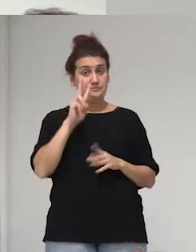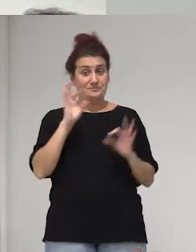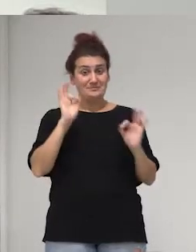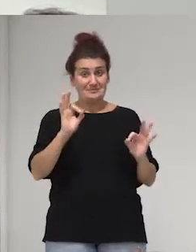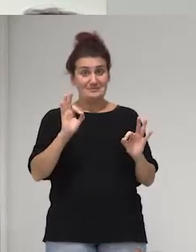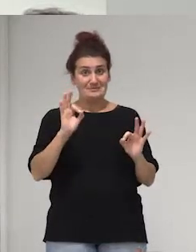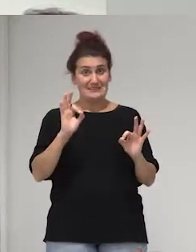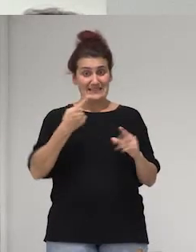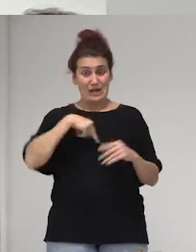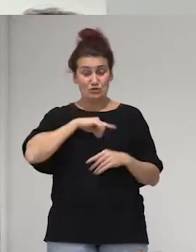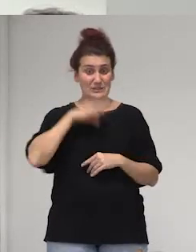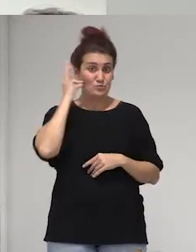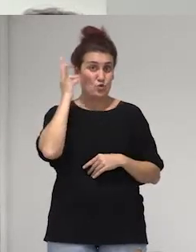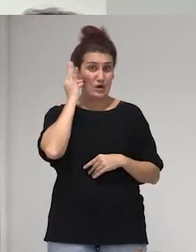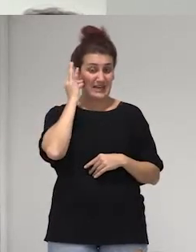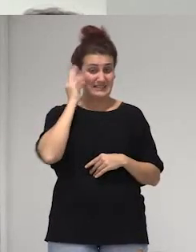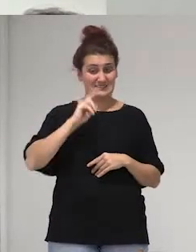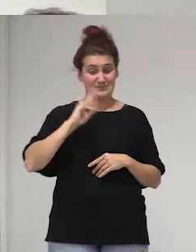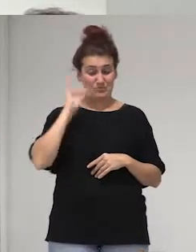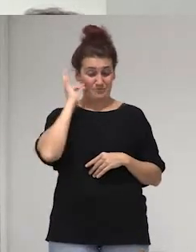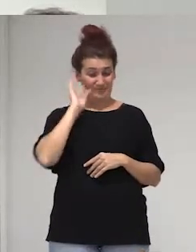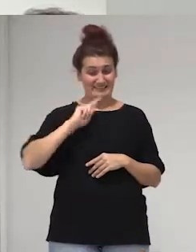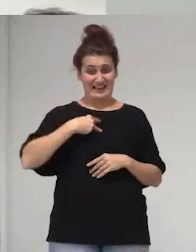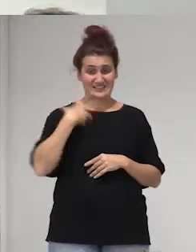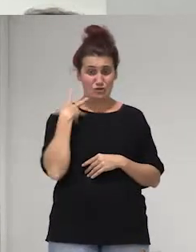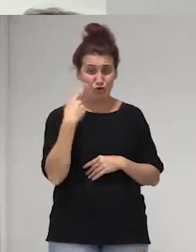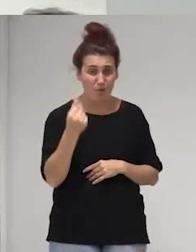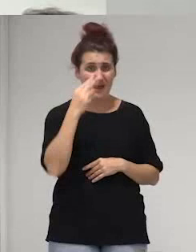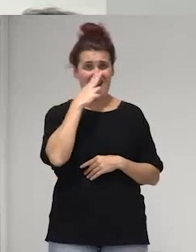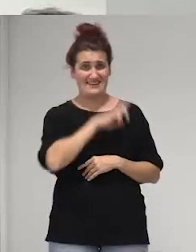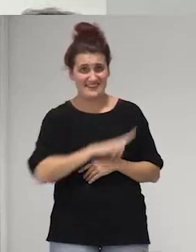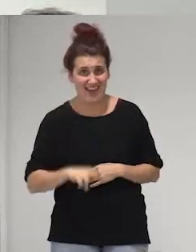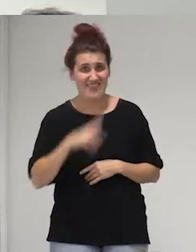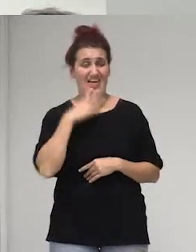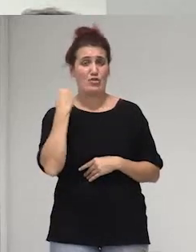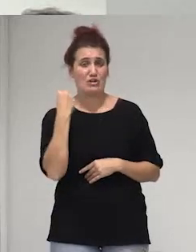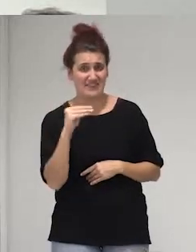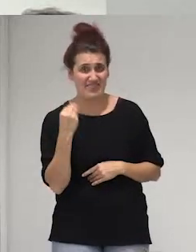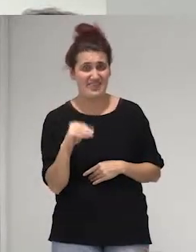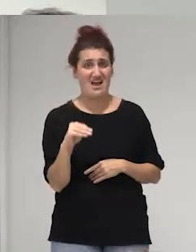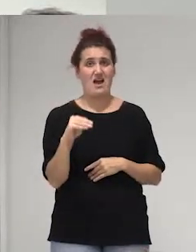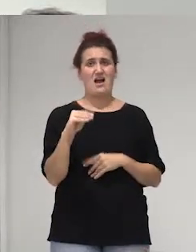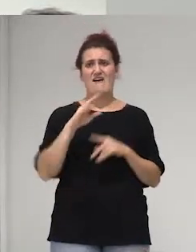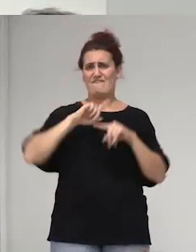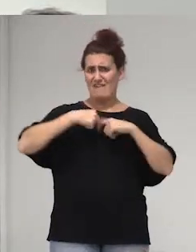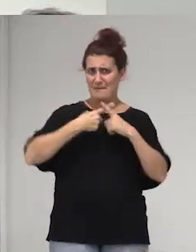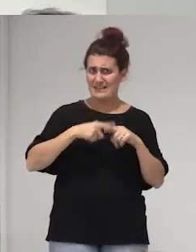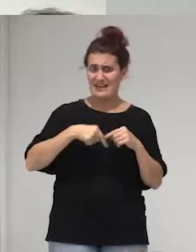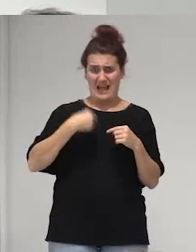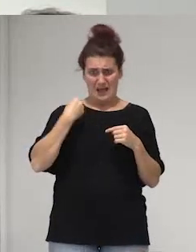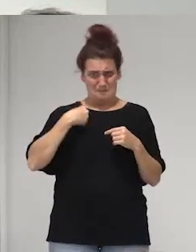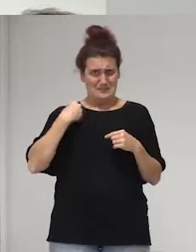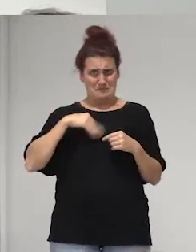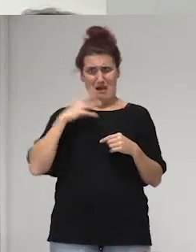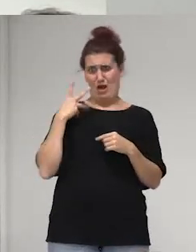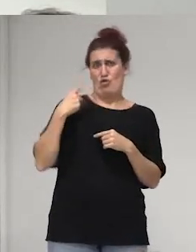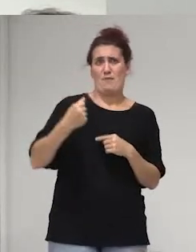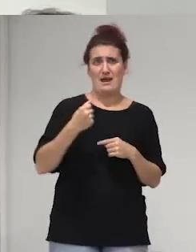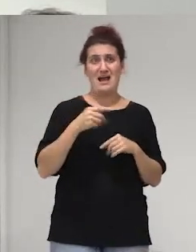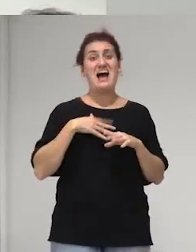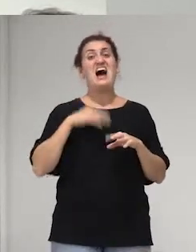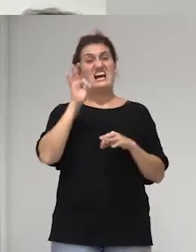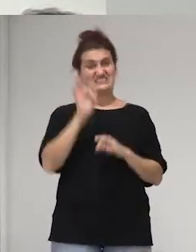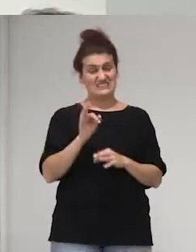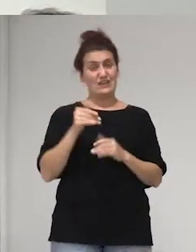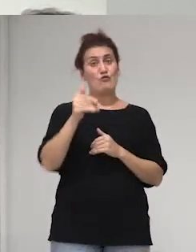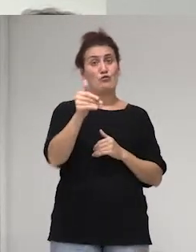nos roban a nosotras las mujeres trans nuestra niñez y nuestra adolescencia nuestras propias familias así les roban el futuro